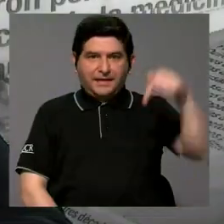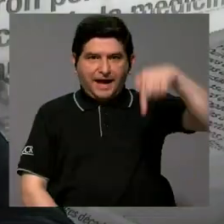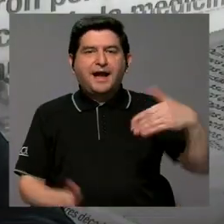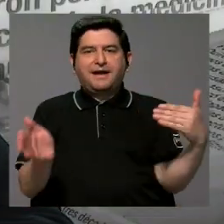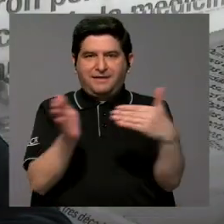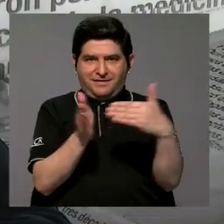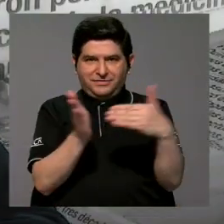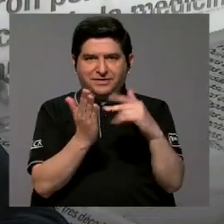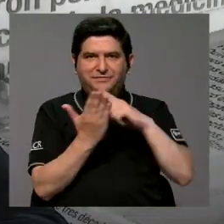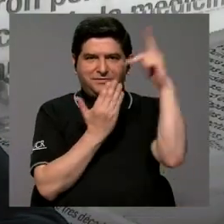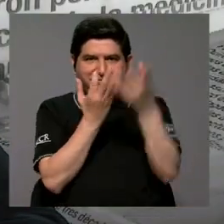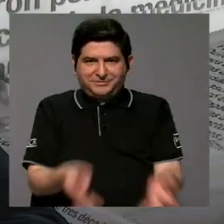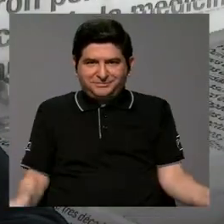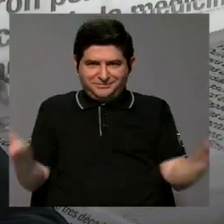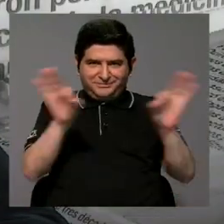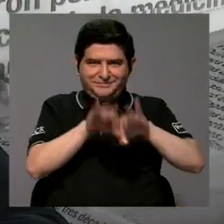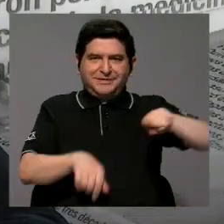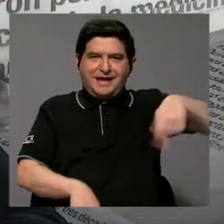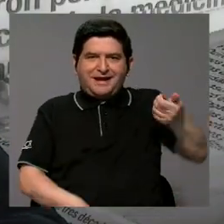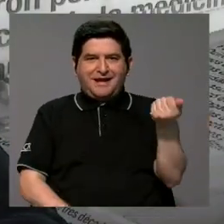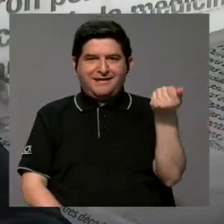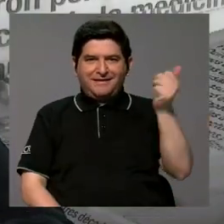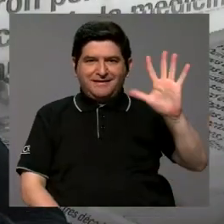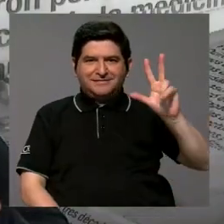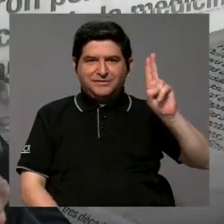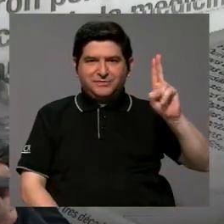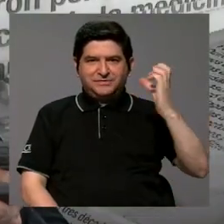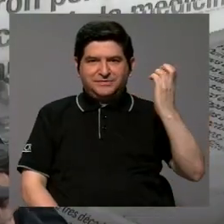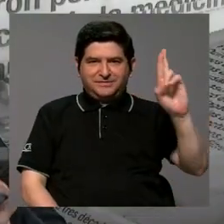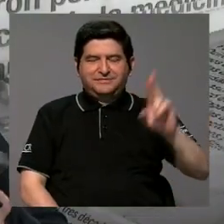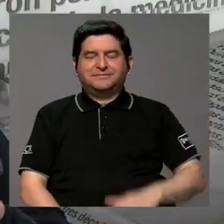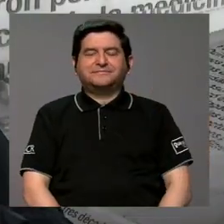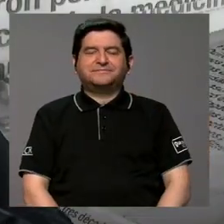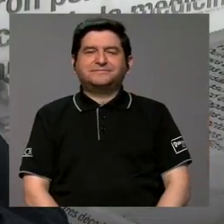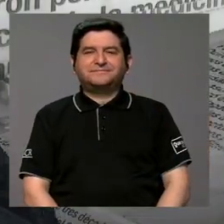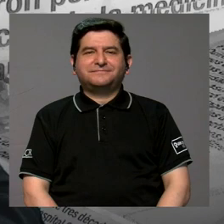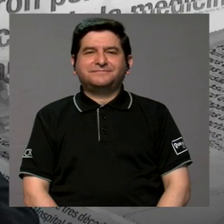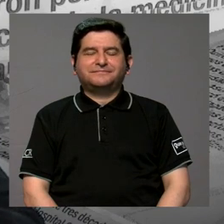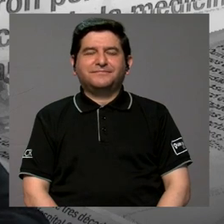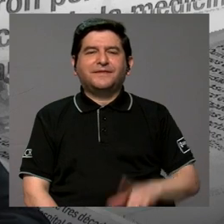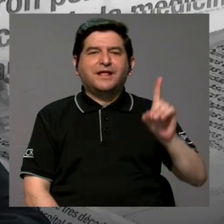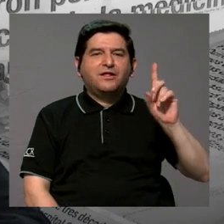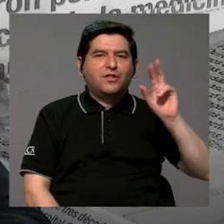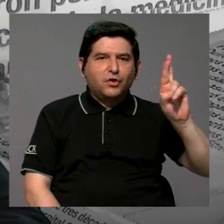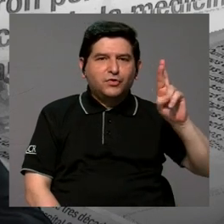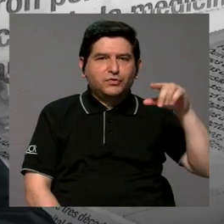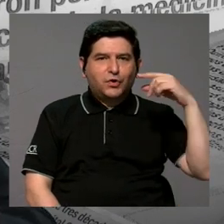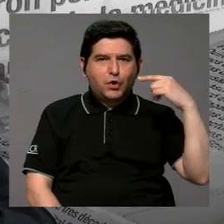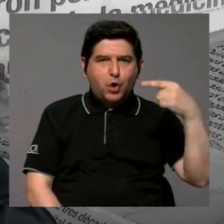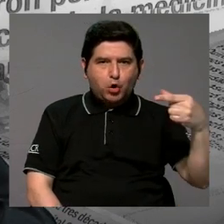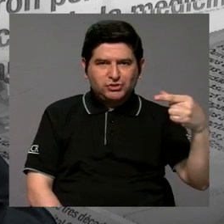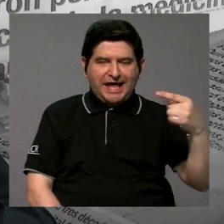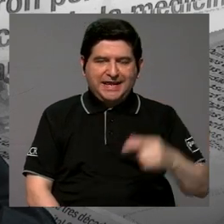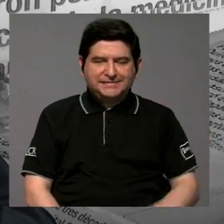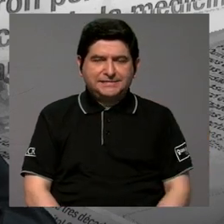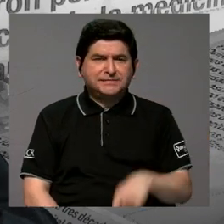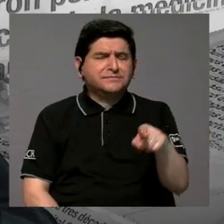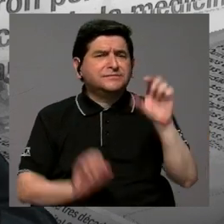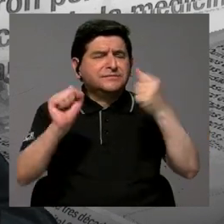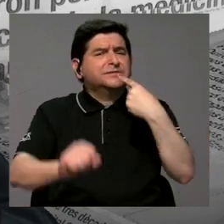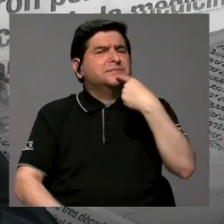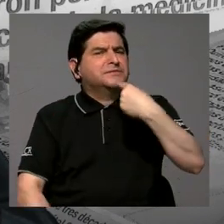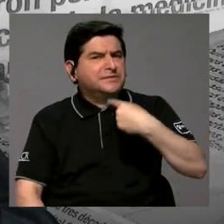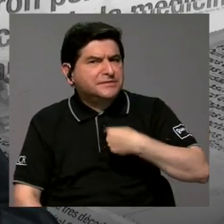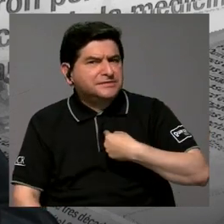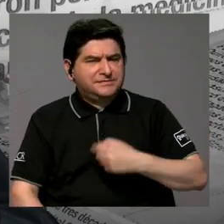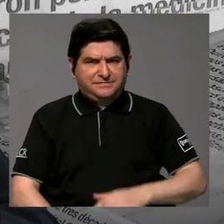estamos de regreso con lo que importa aquí por el canal 15 UCR. doctor González, usted podría